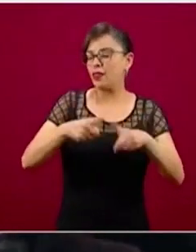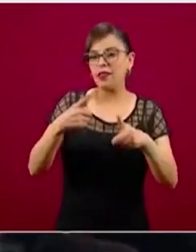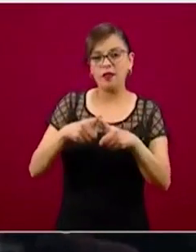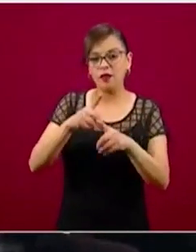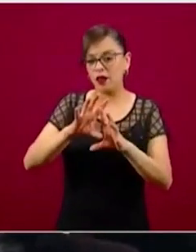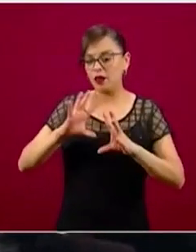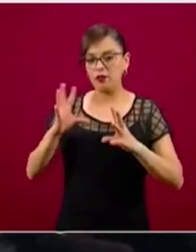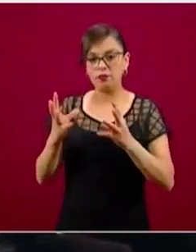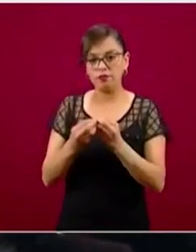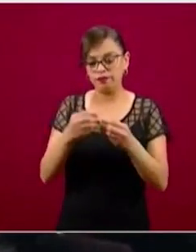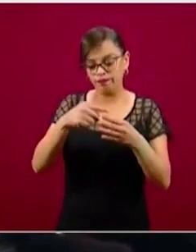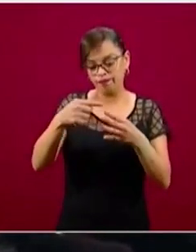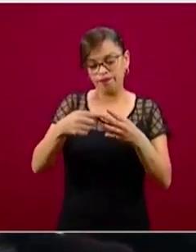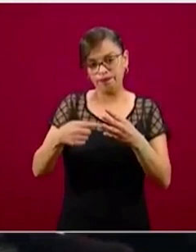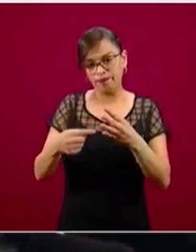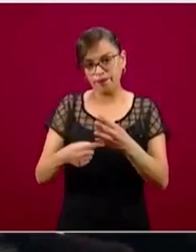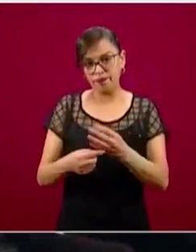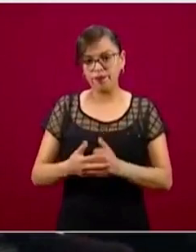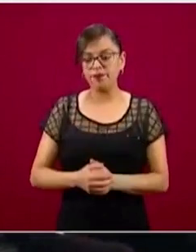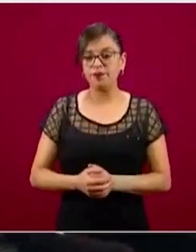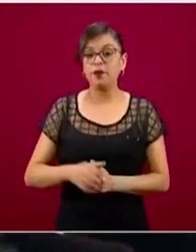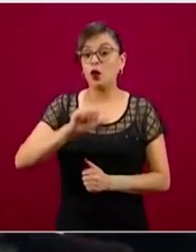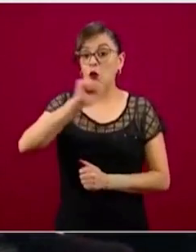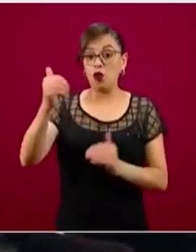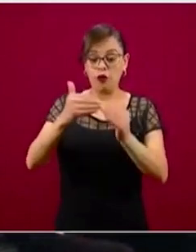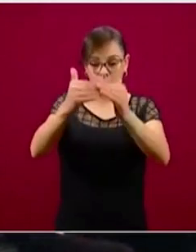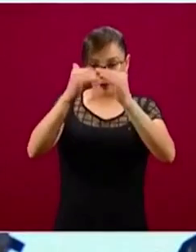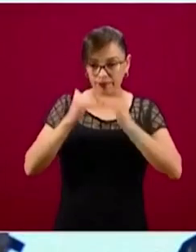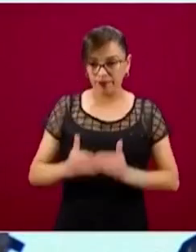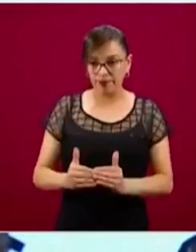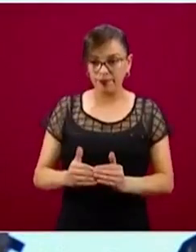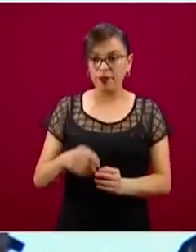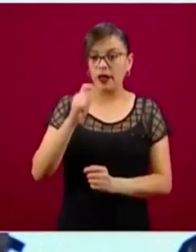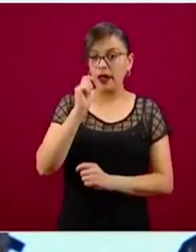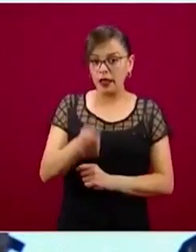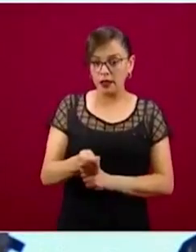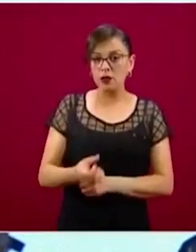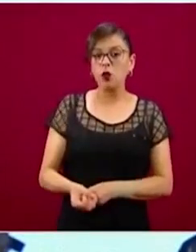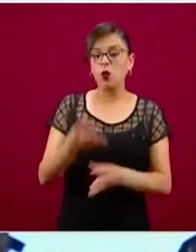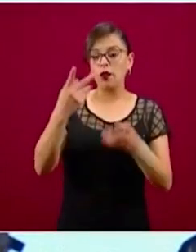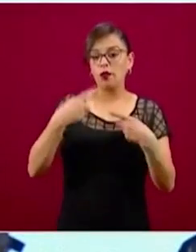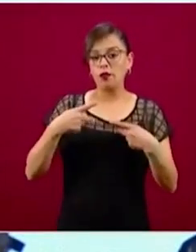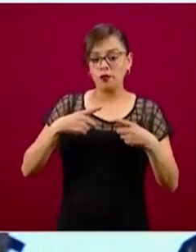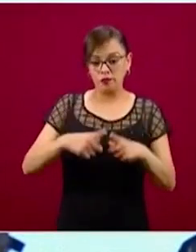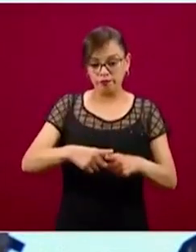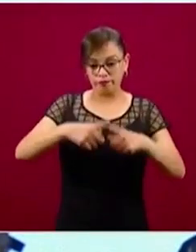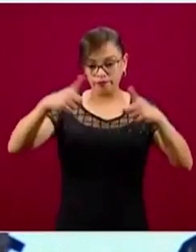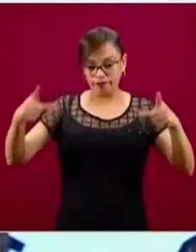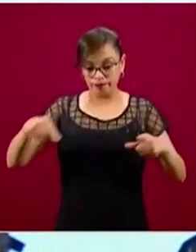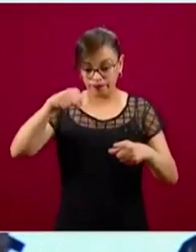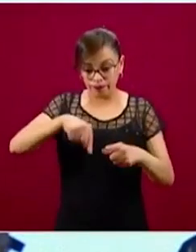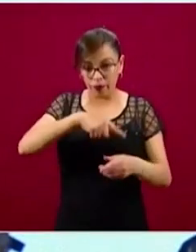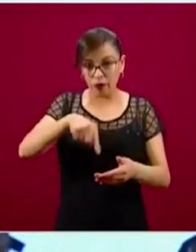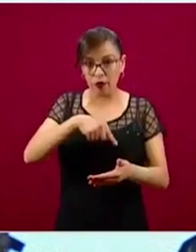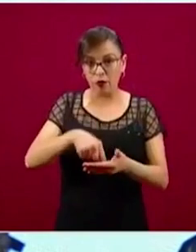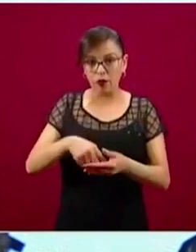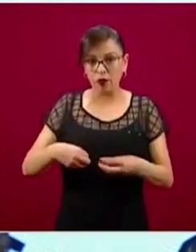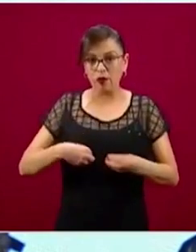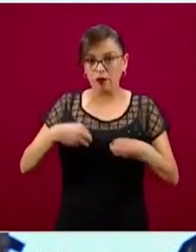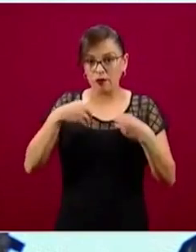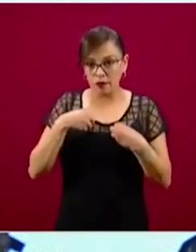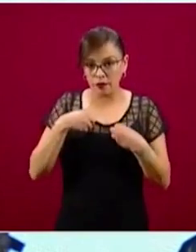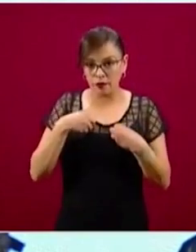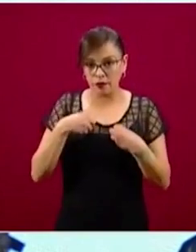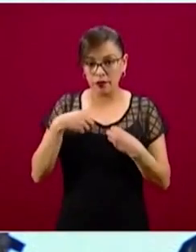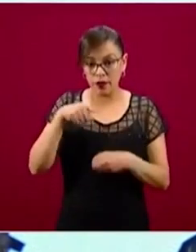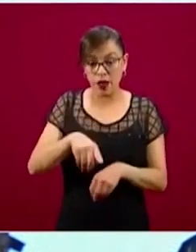Luego hay otro que es sobre el tamaño de la población. Entre más grande es una población,